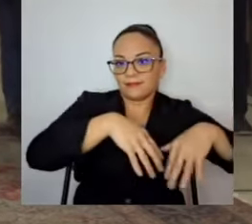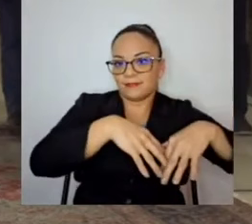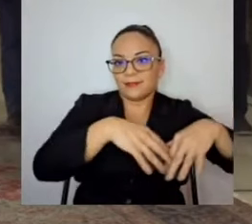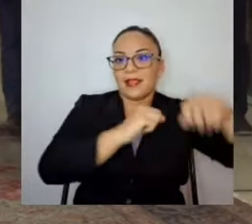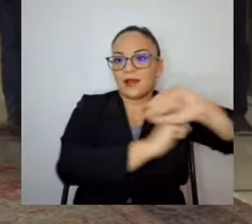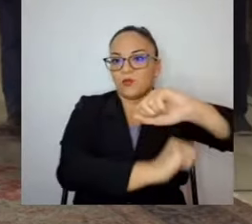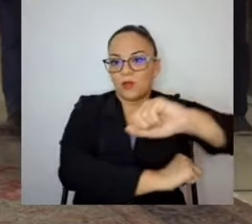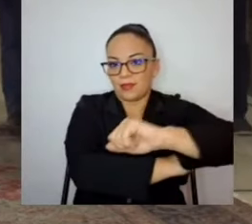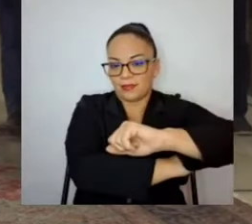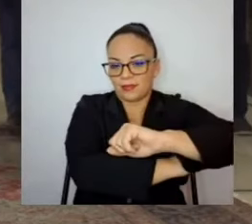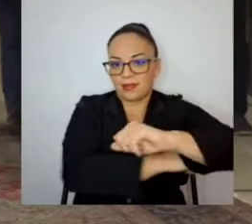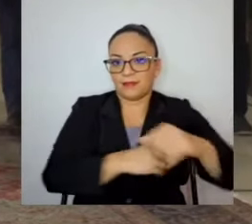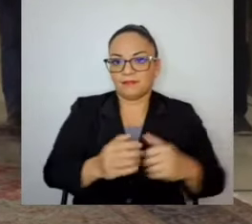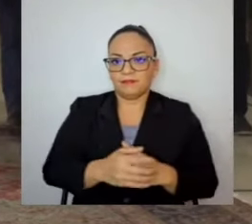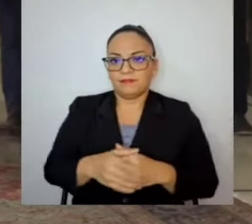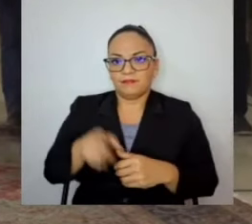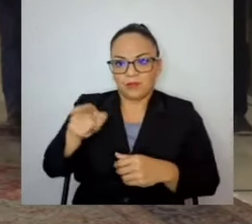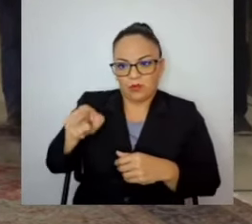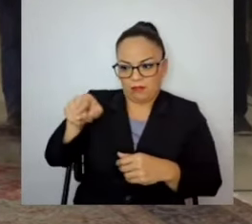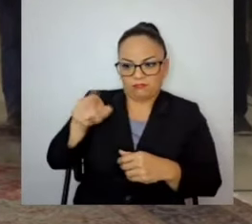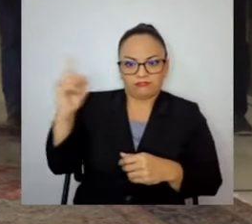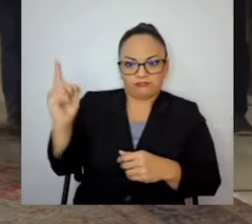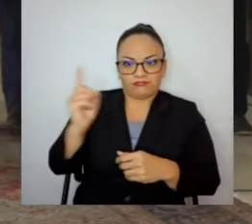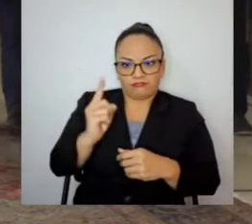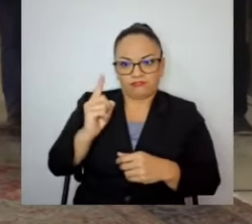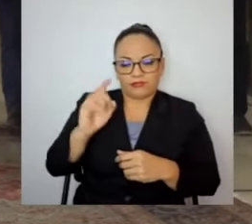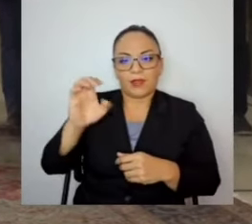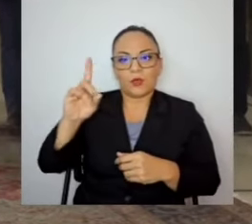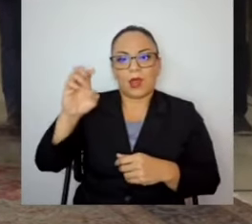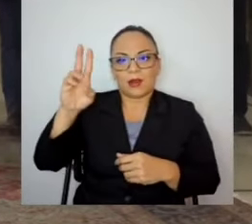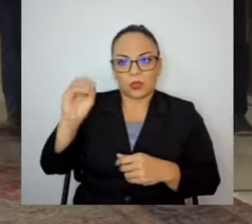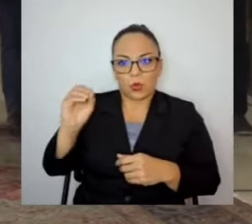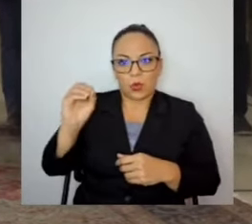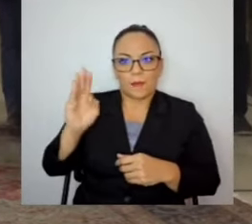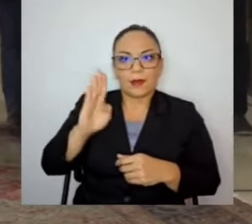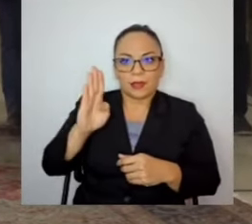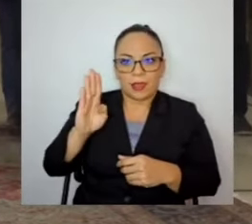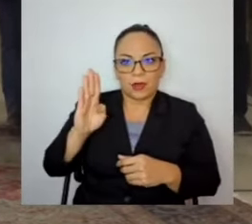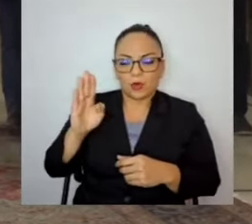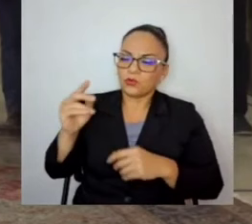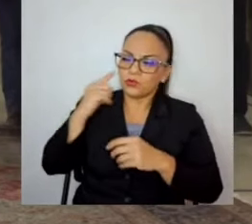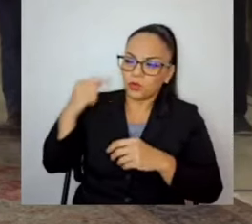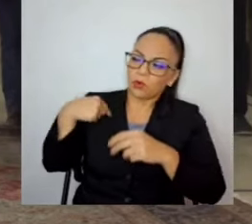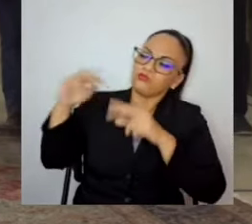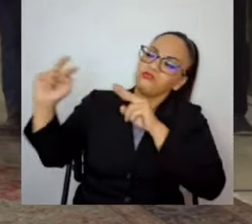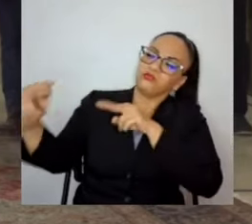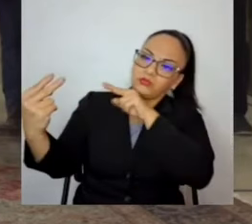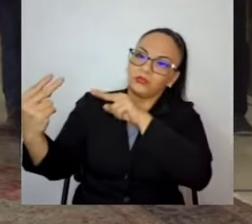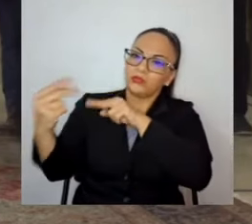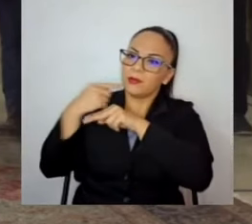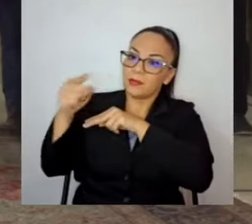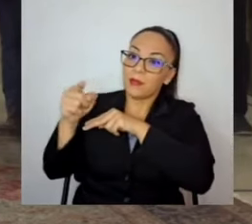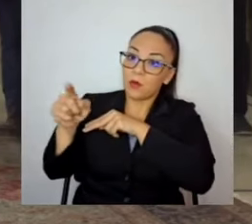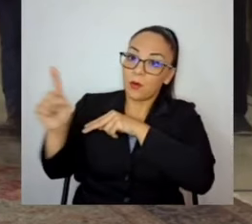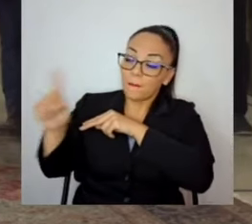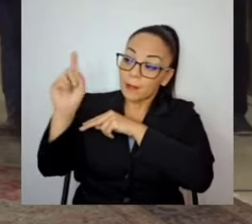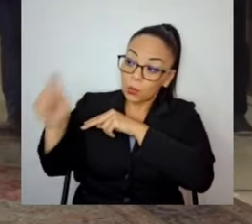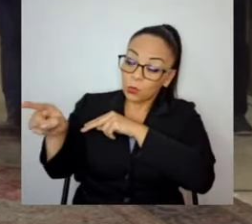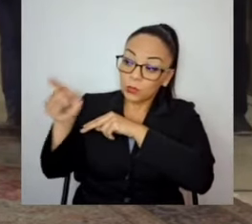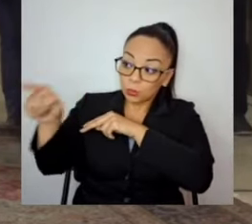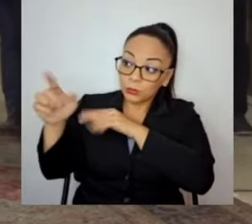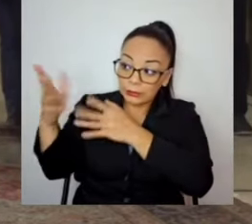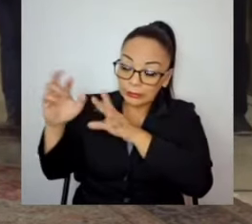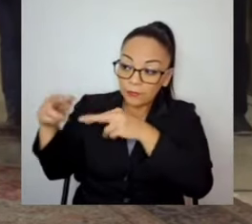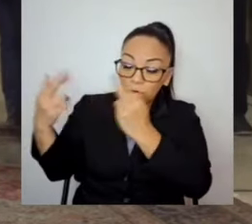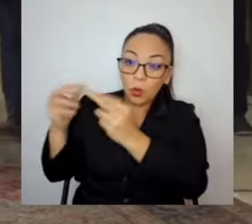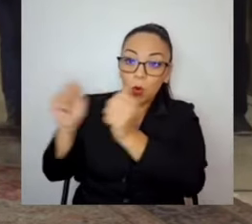Aquí está don Eduardo Barquero, yo lo miré a los ojos y le dije a usted se habrá reunido con el ministro,